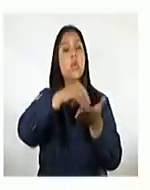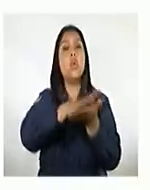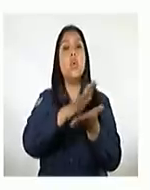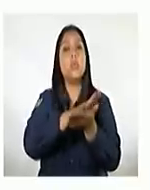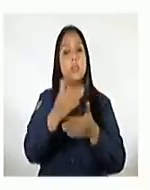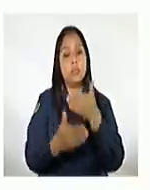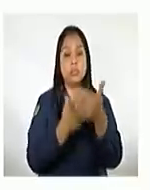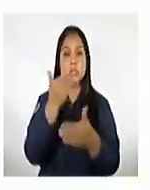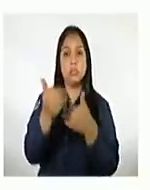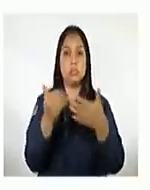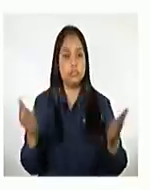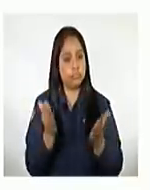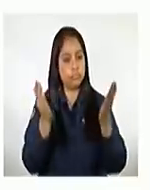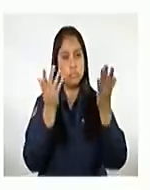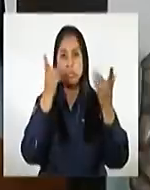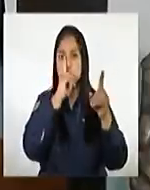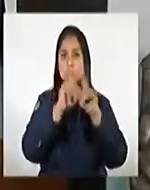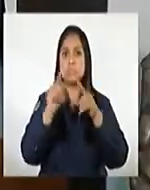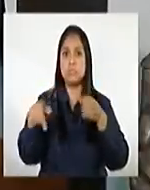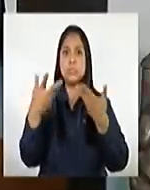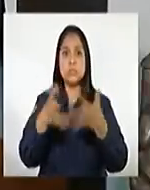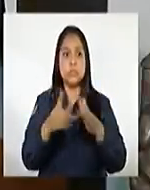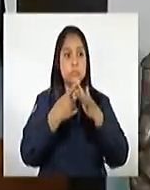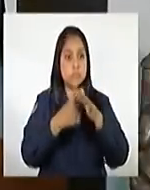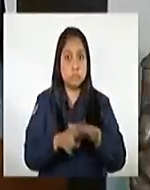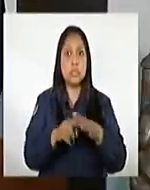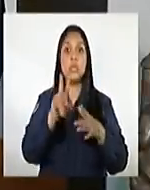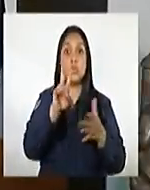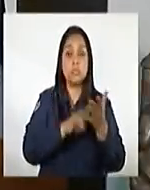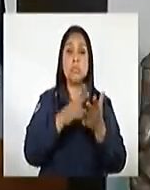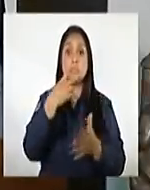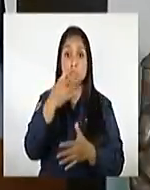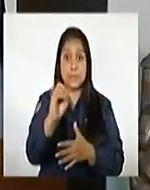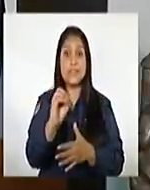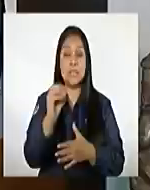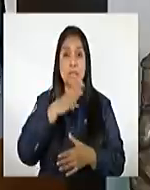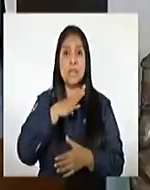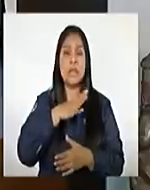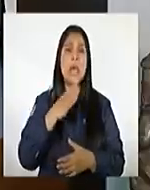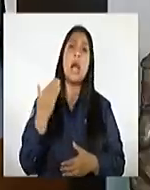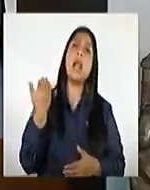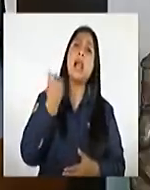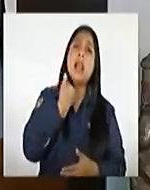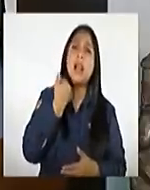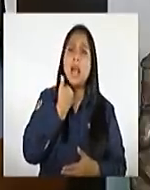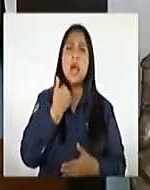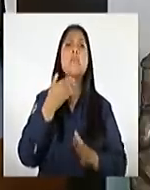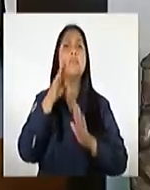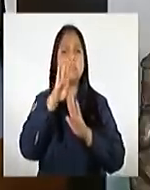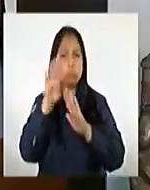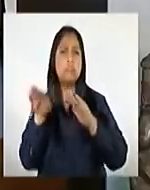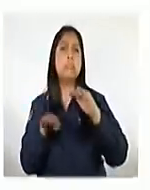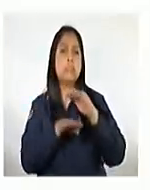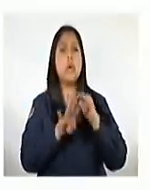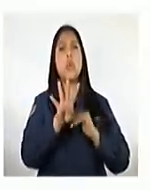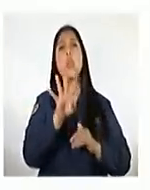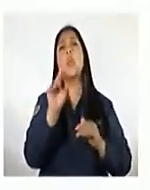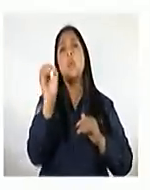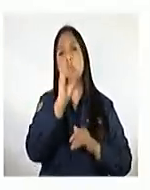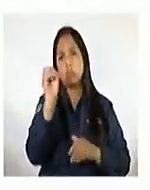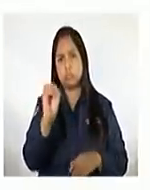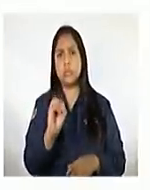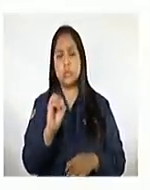de recuperación luego de haberse contraído en el 2020. La inflación ha disminuido por debajo del 4%.